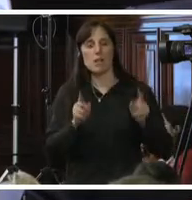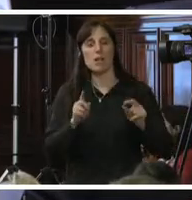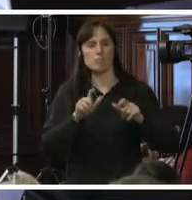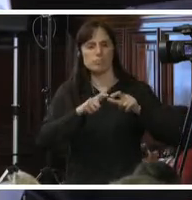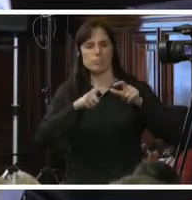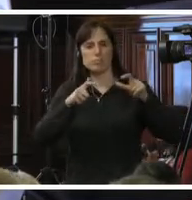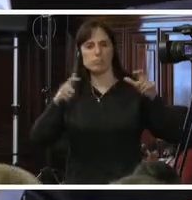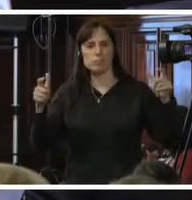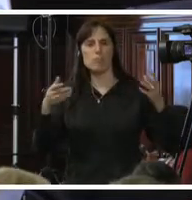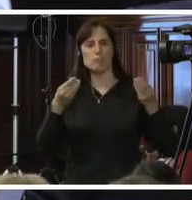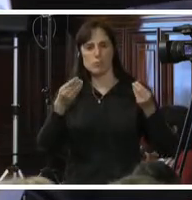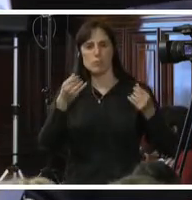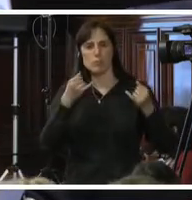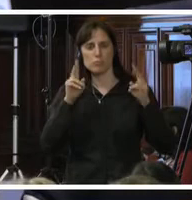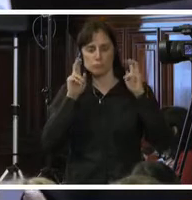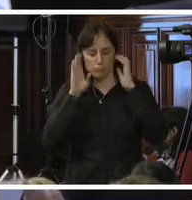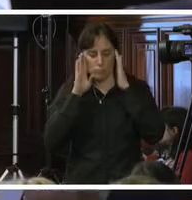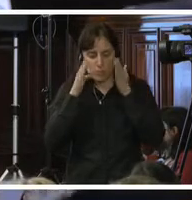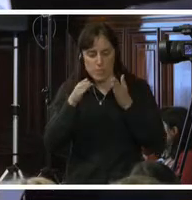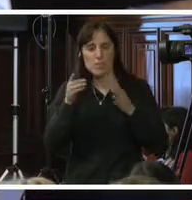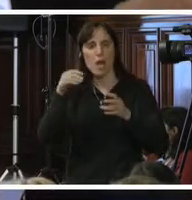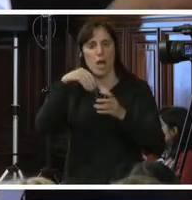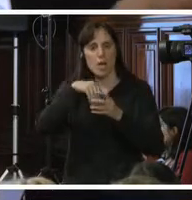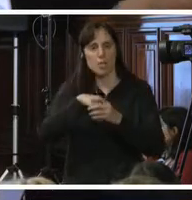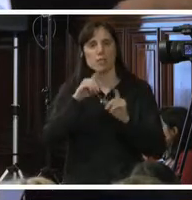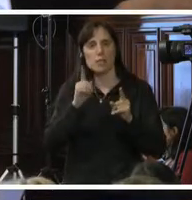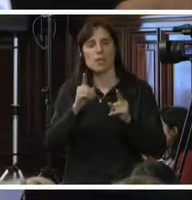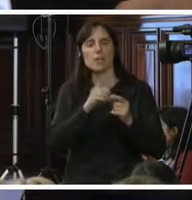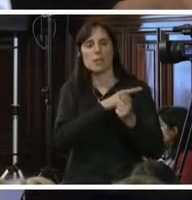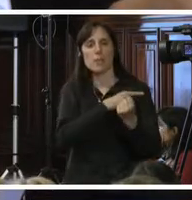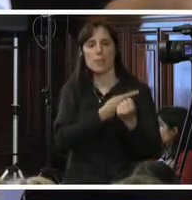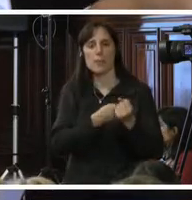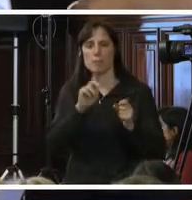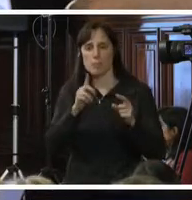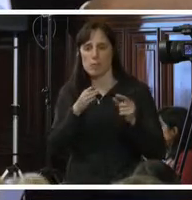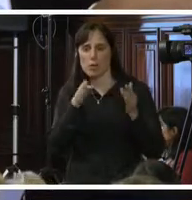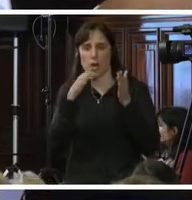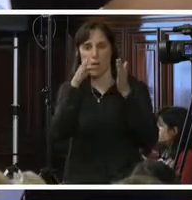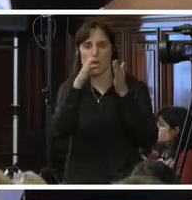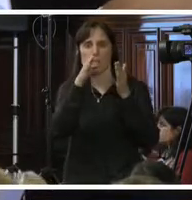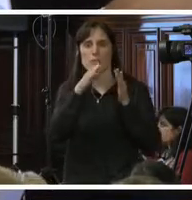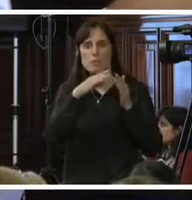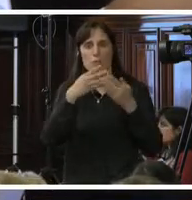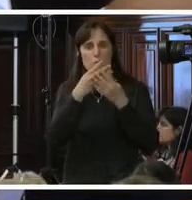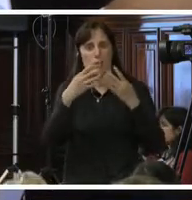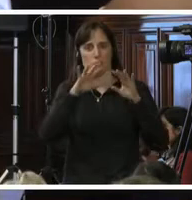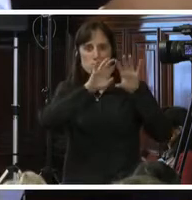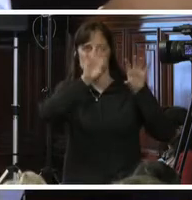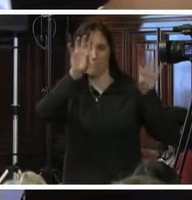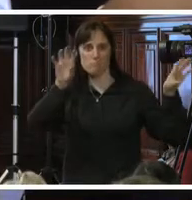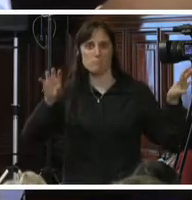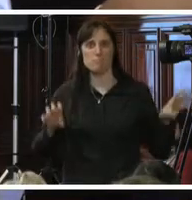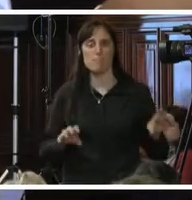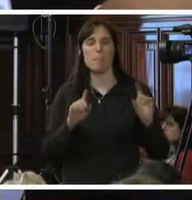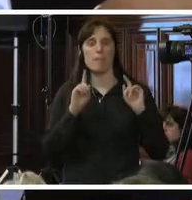que ha tenido la identificación de casos de trata interna y el fortalecimiento de las rutas intrarregionales por parte de las redes. Asimismo,